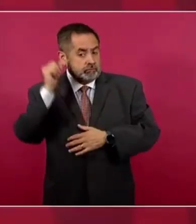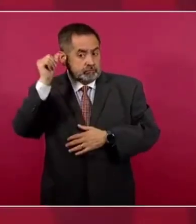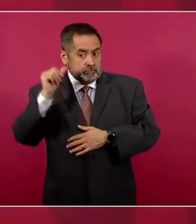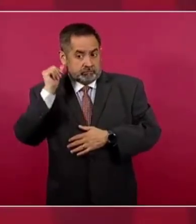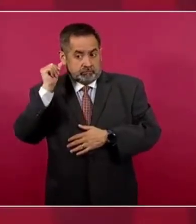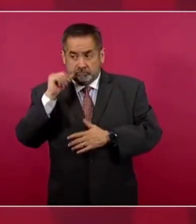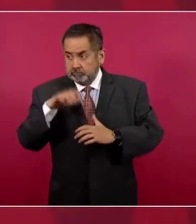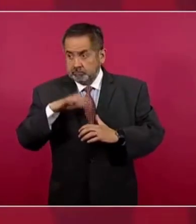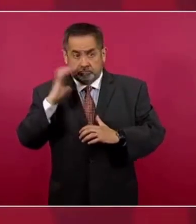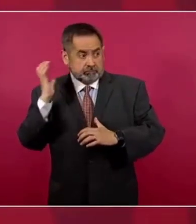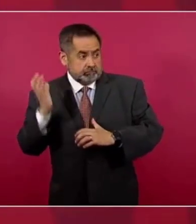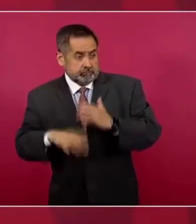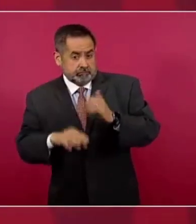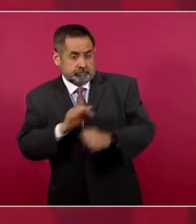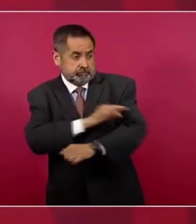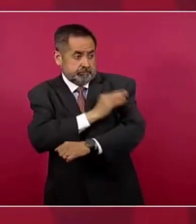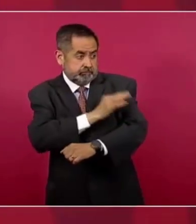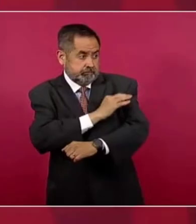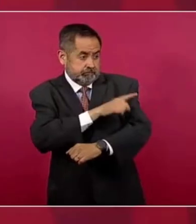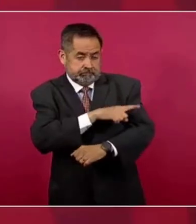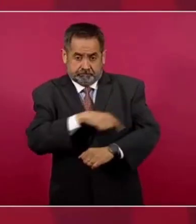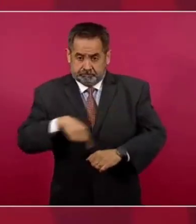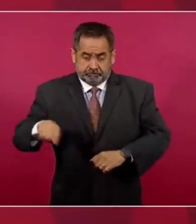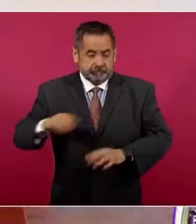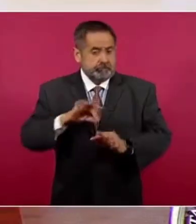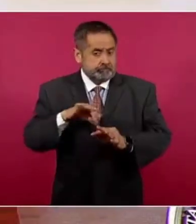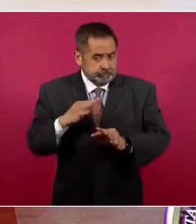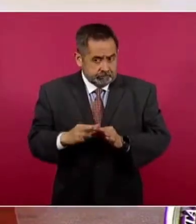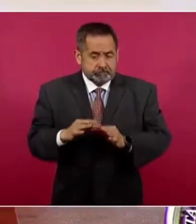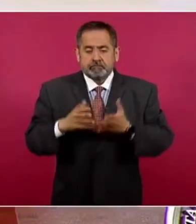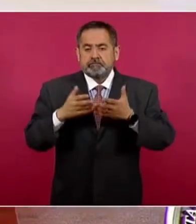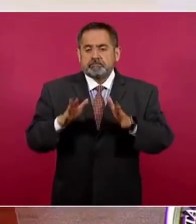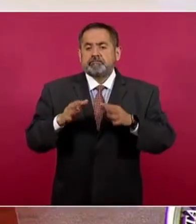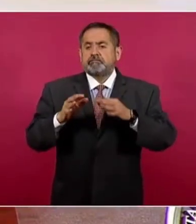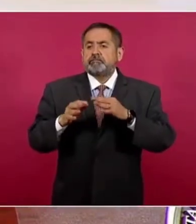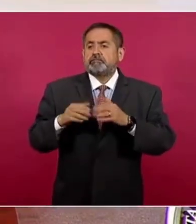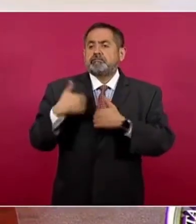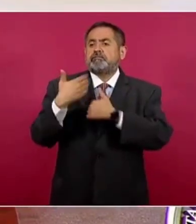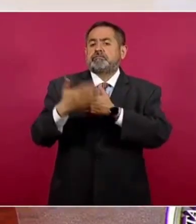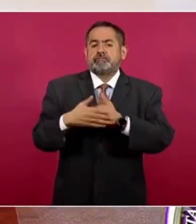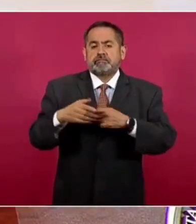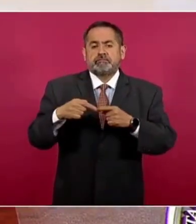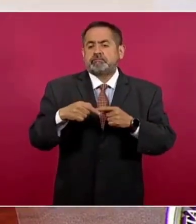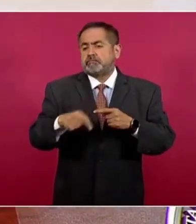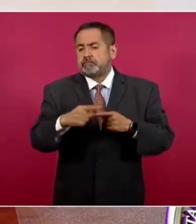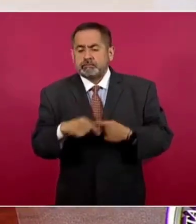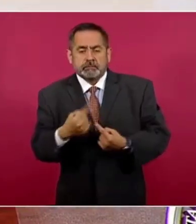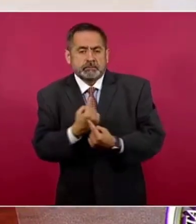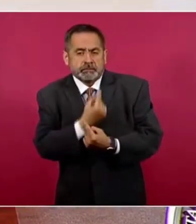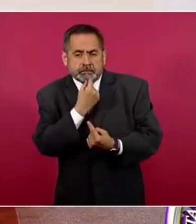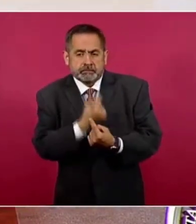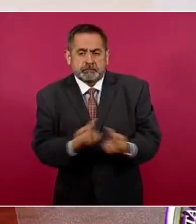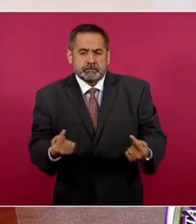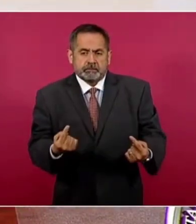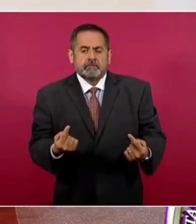y si abrimos campaña va a ser con los niños.